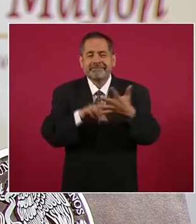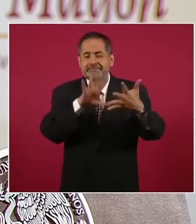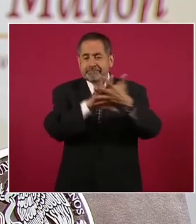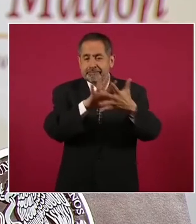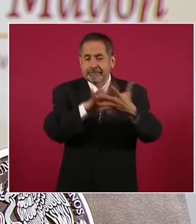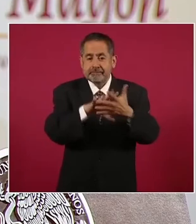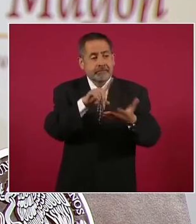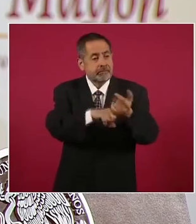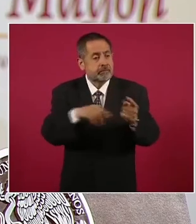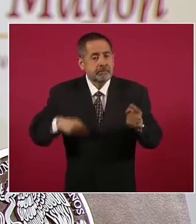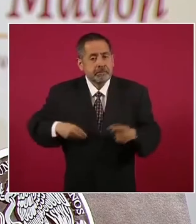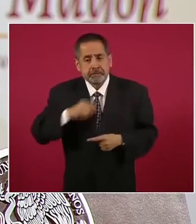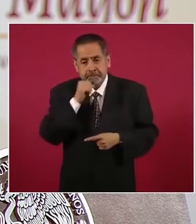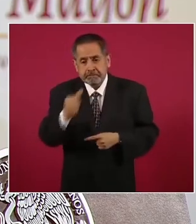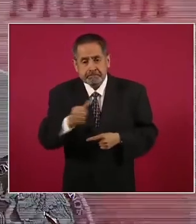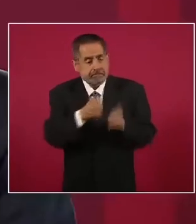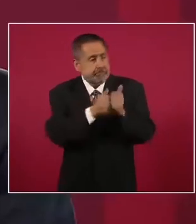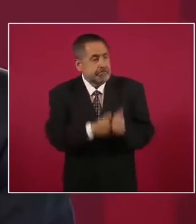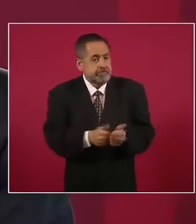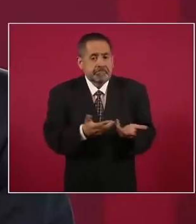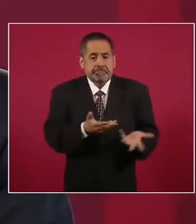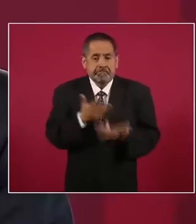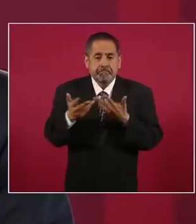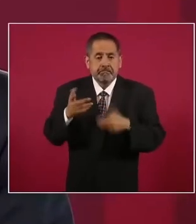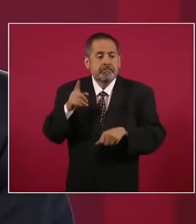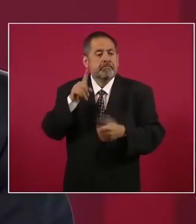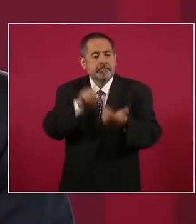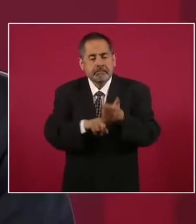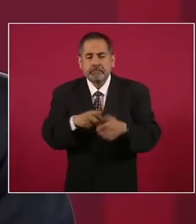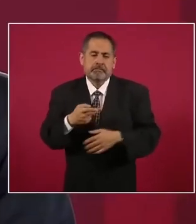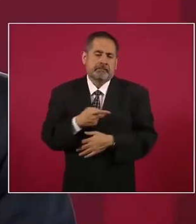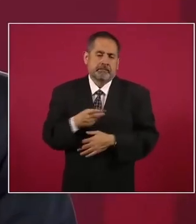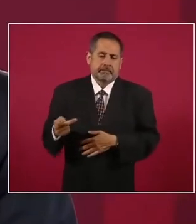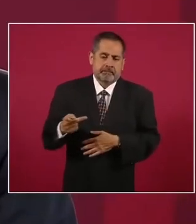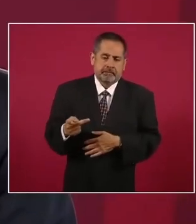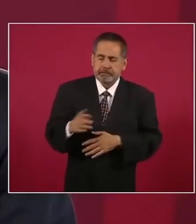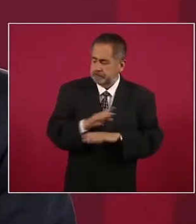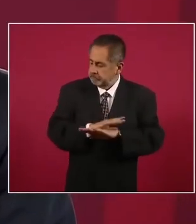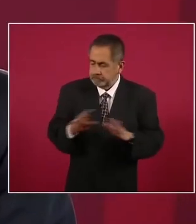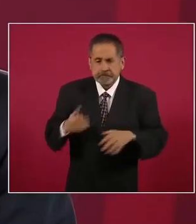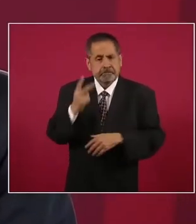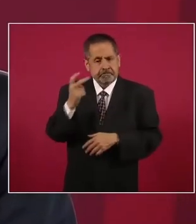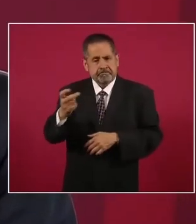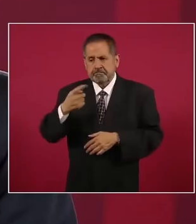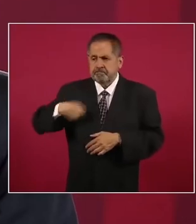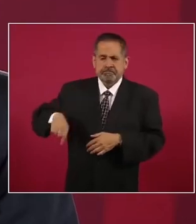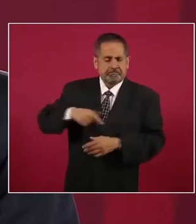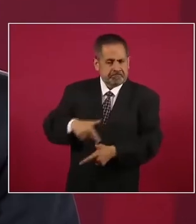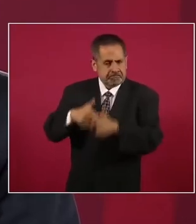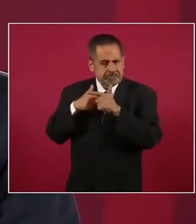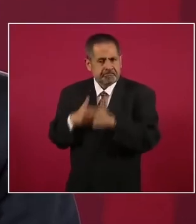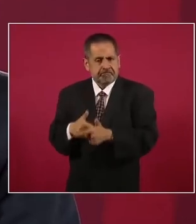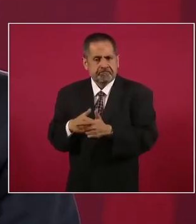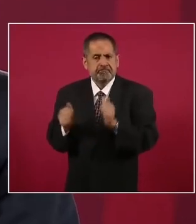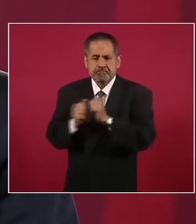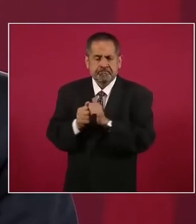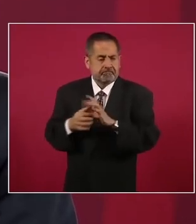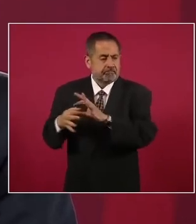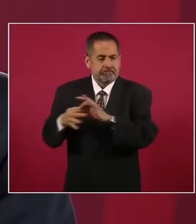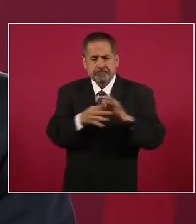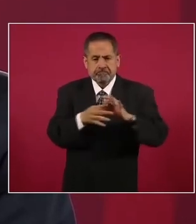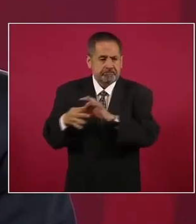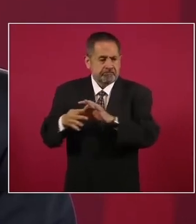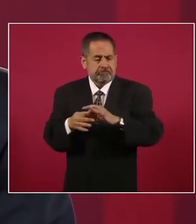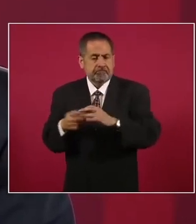inocentes y cuyo único delito es la pobreza. Por ello, seguiremos trabajando de manera conjunta y